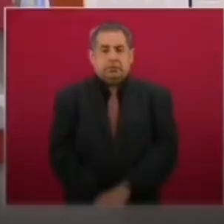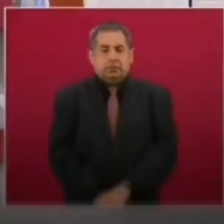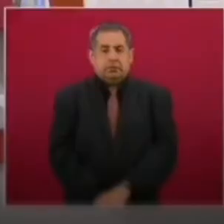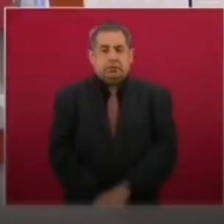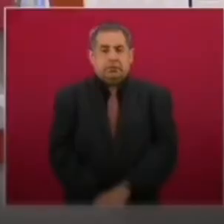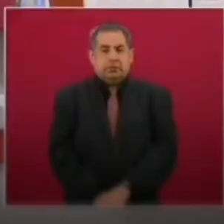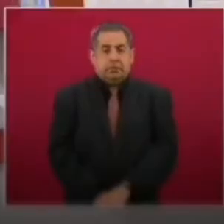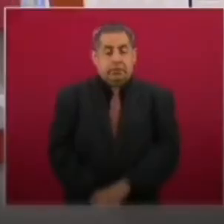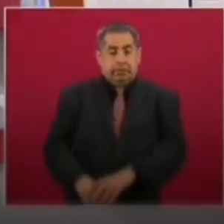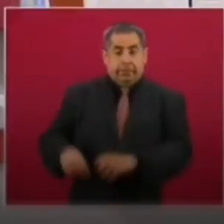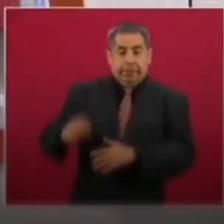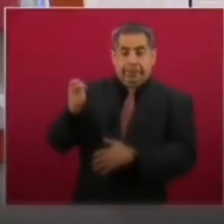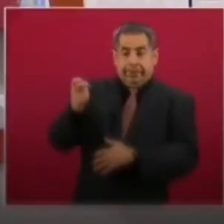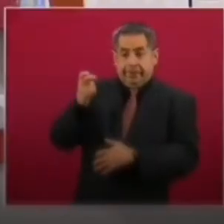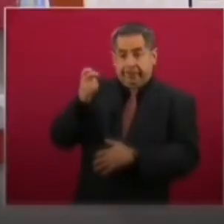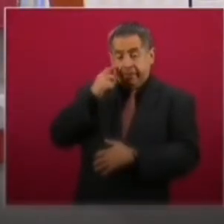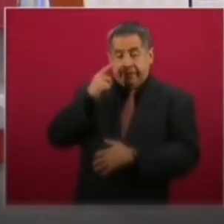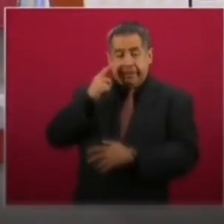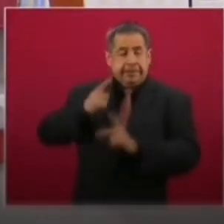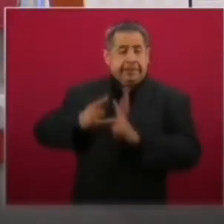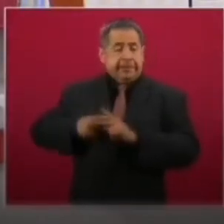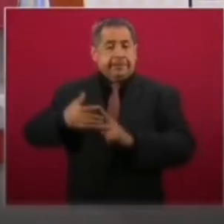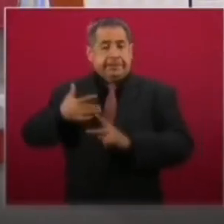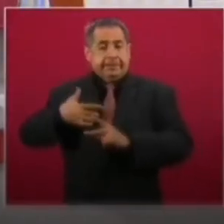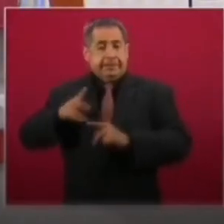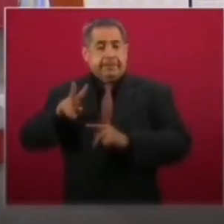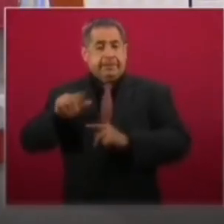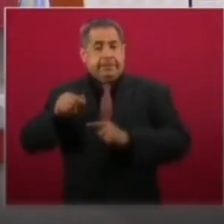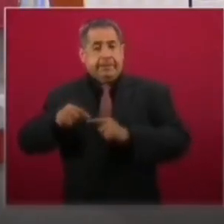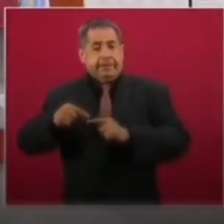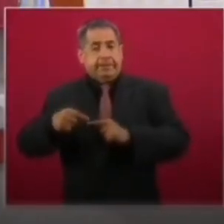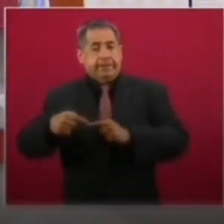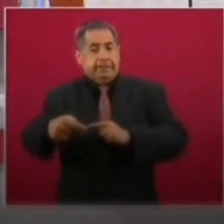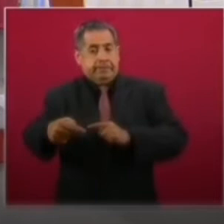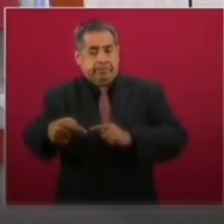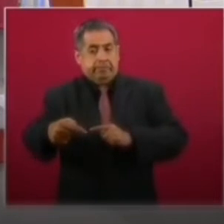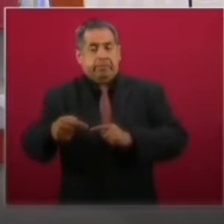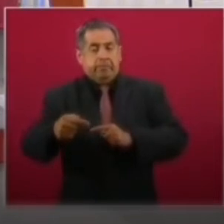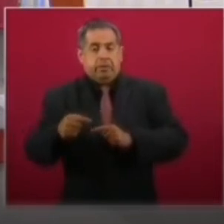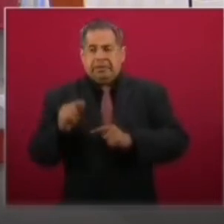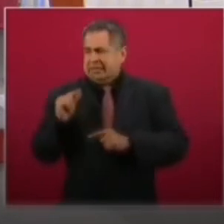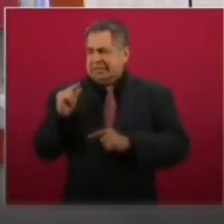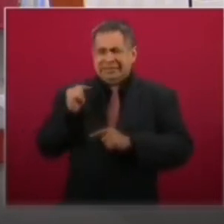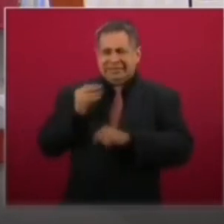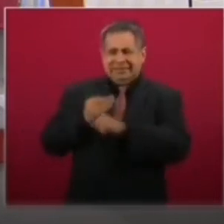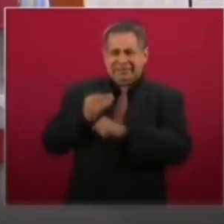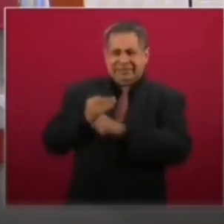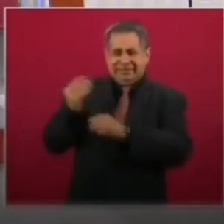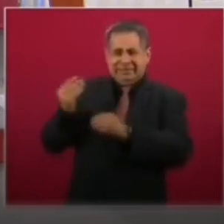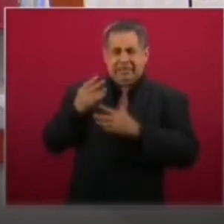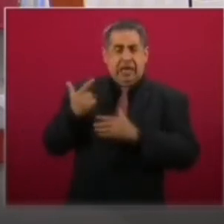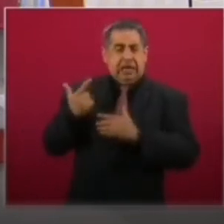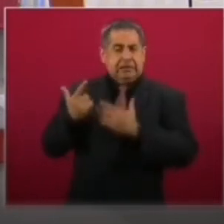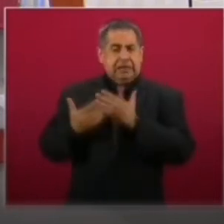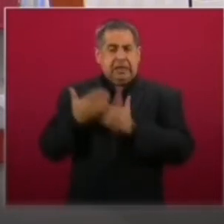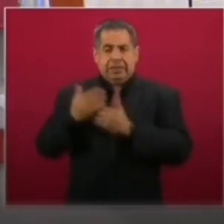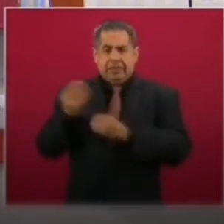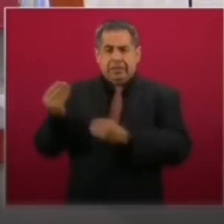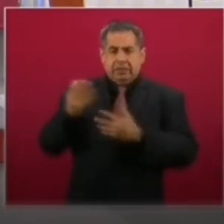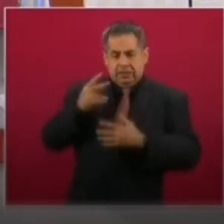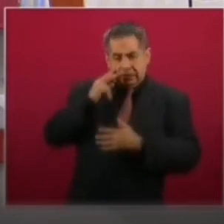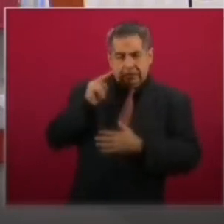fotografía, este pronóstico es recientemente ahorita de las siete de la mañana,